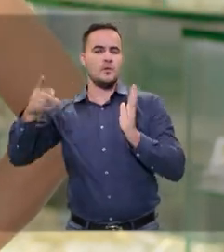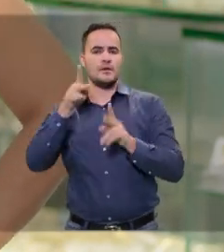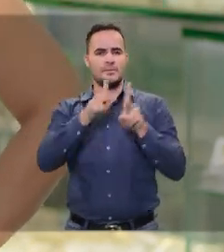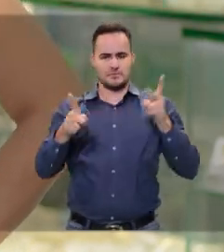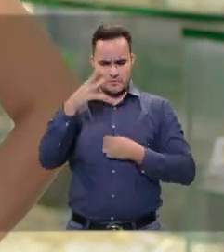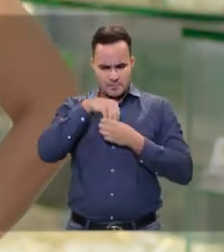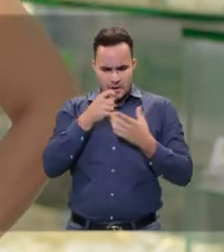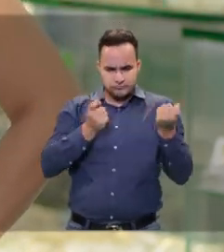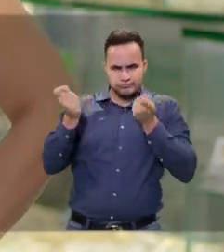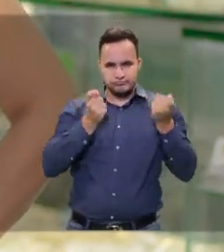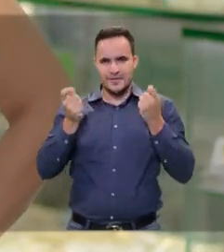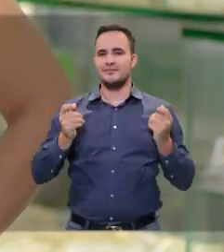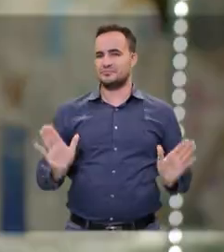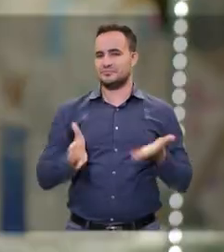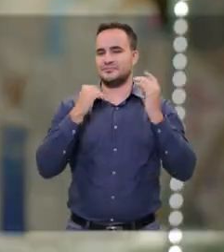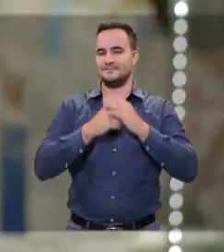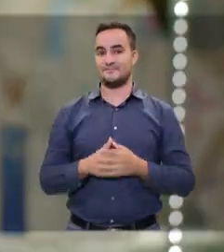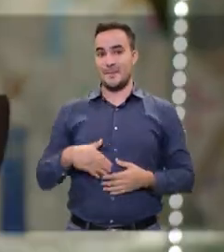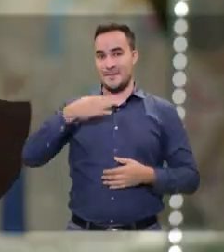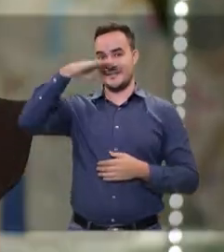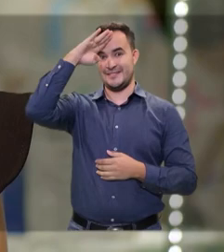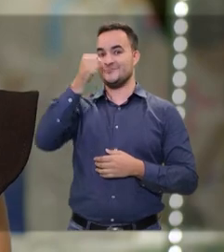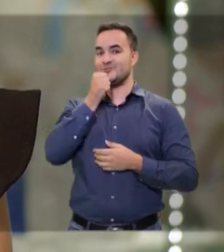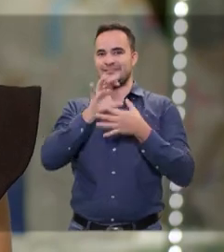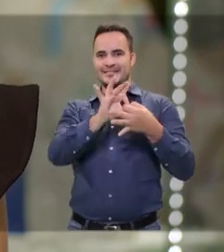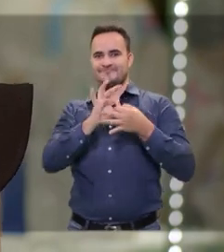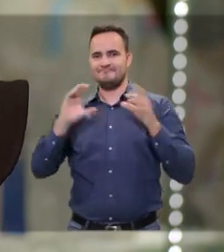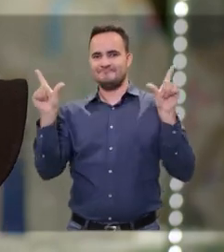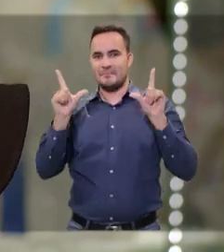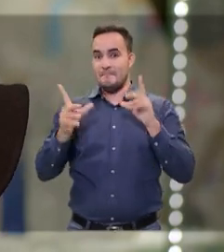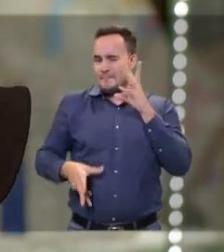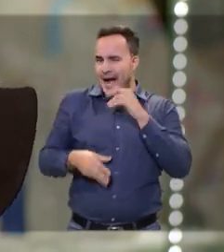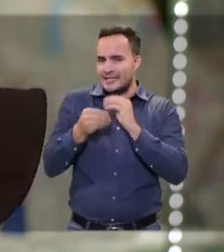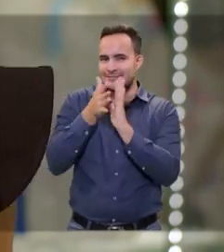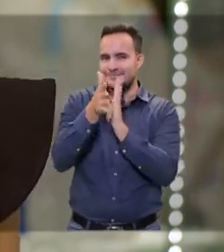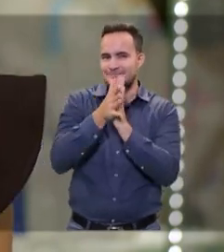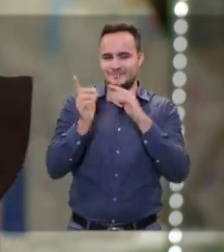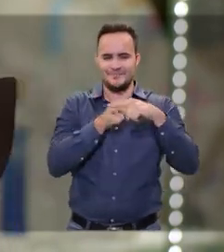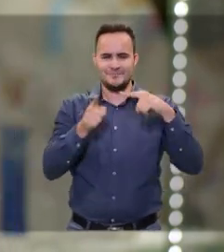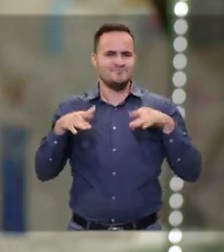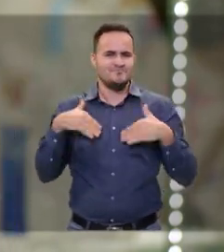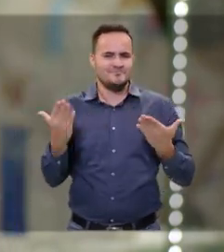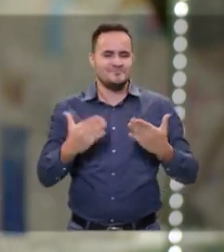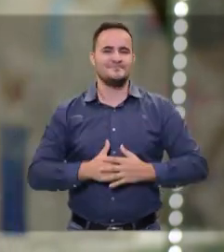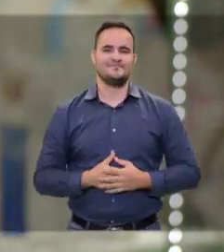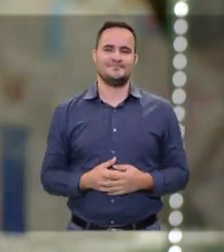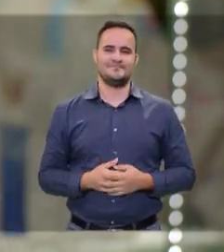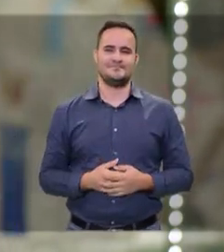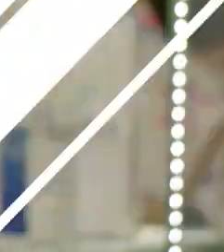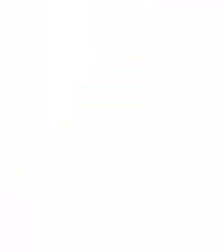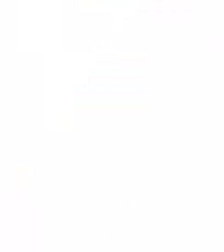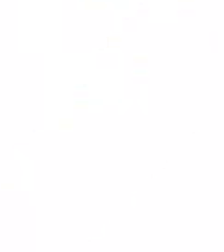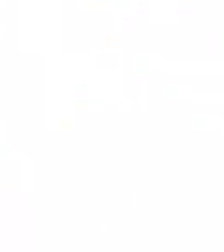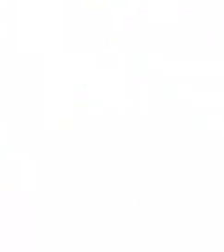de tecnología para el cuidado de las personas. En Medellín Conecta TV, otros hechos importantes de la semana.